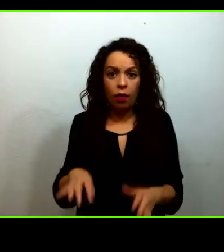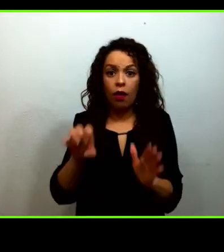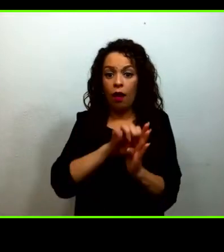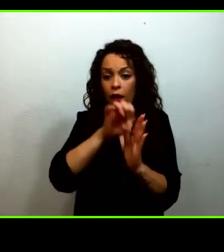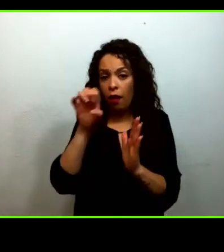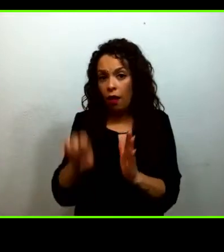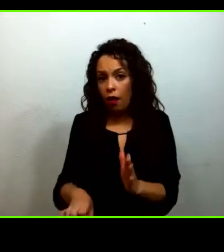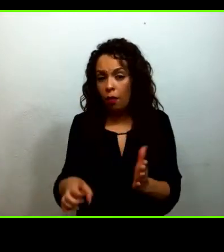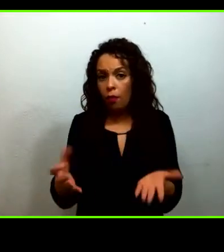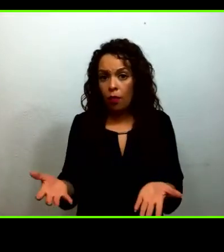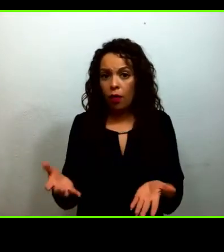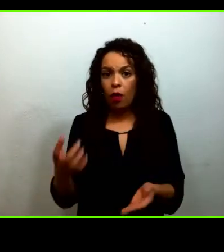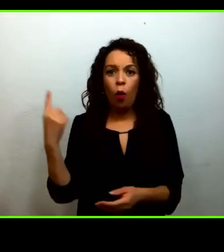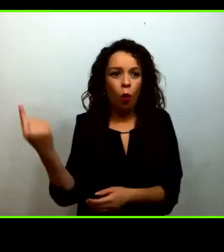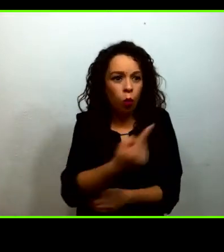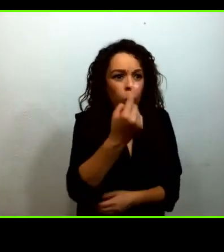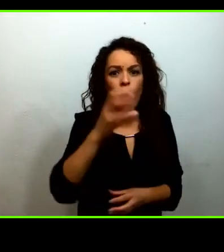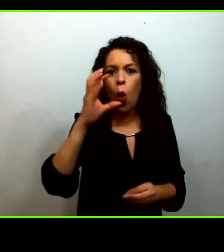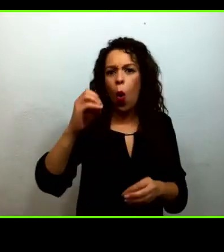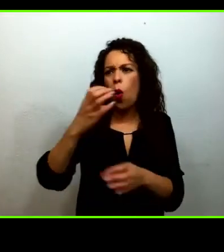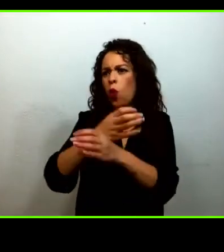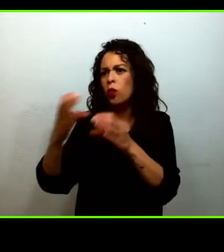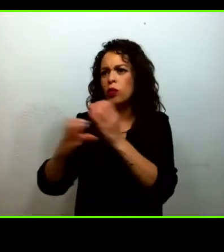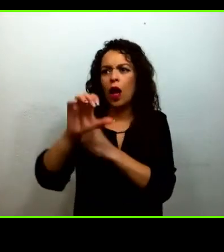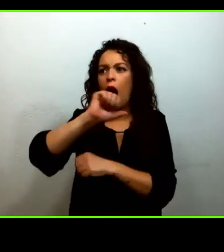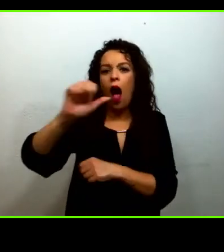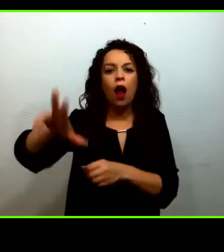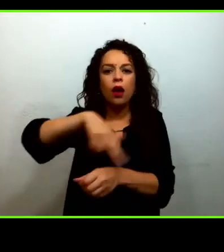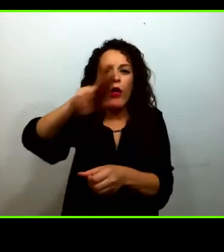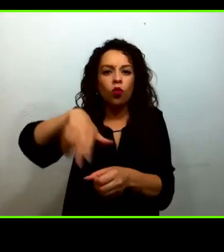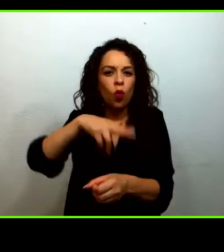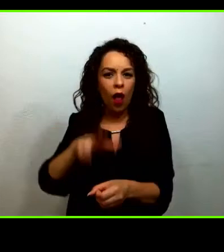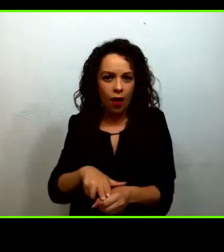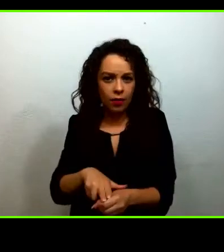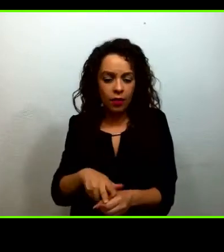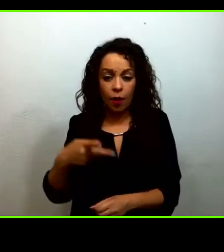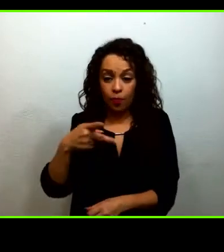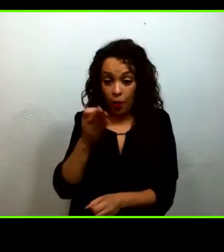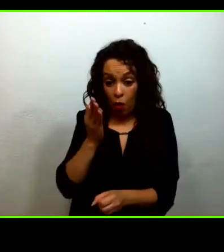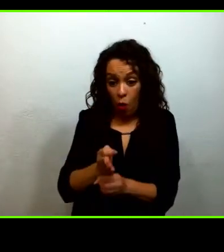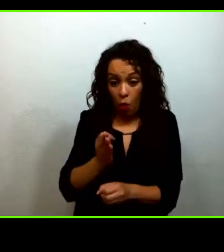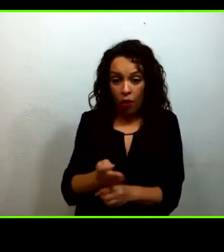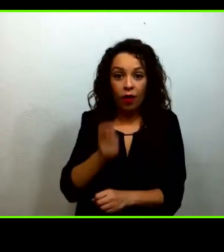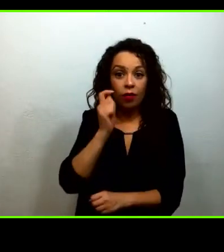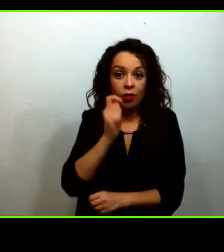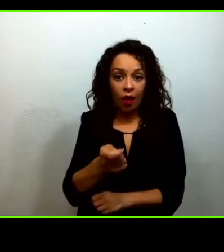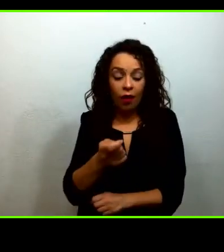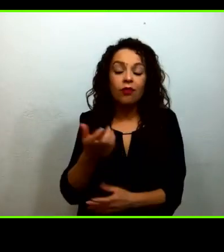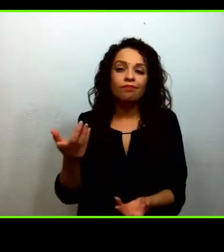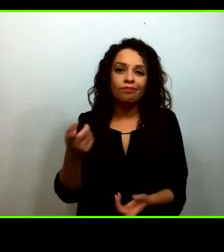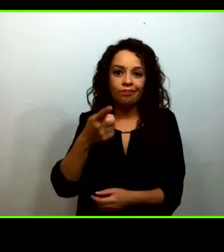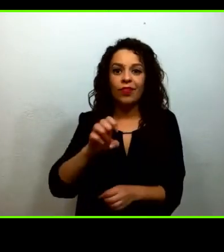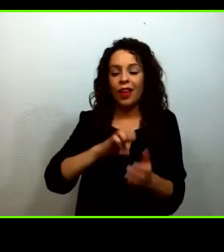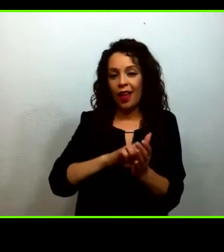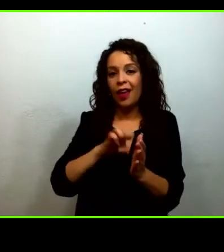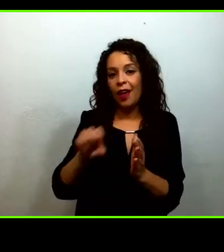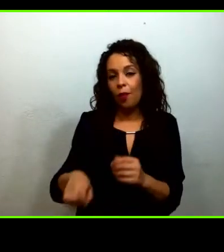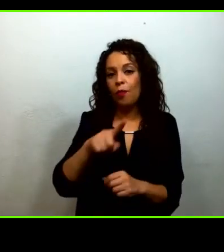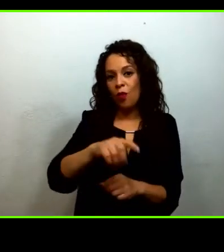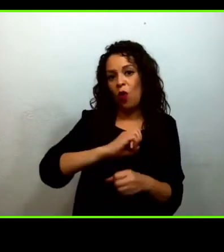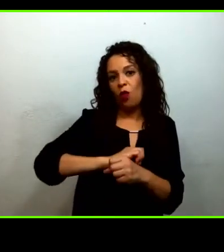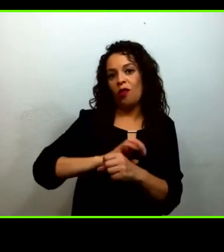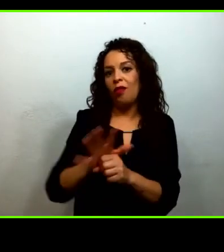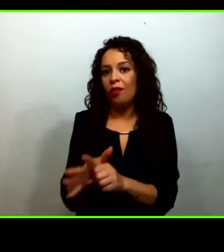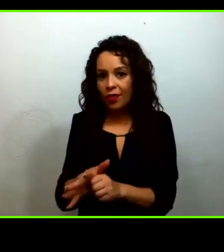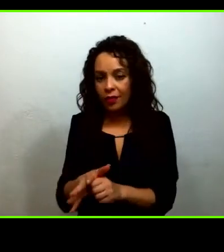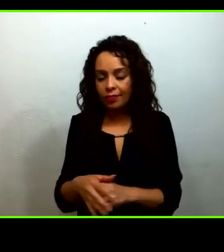que nos afecta a todos. Yo quiero hablar de qué tipo de alianzas tenemos que